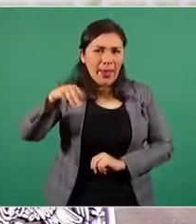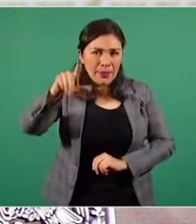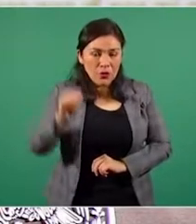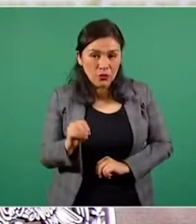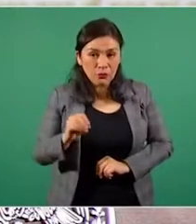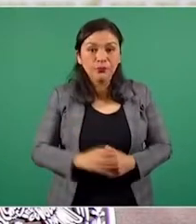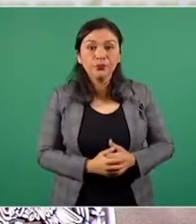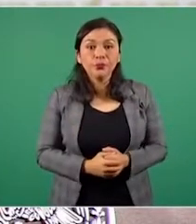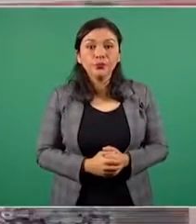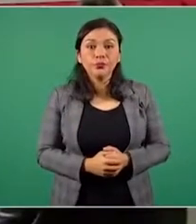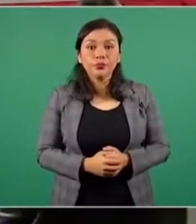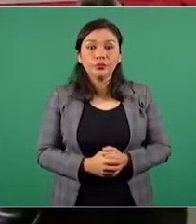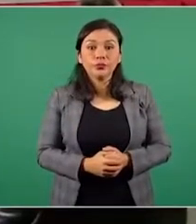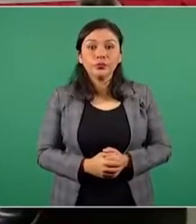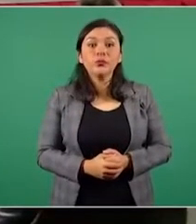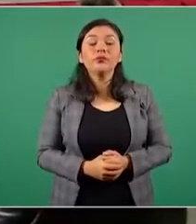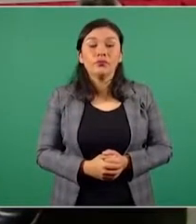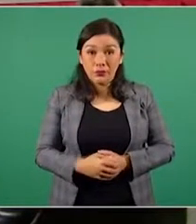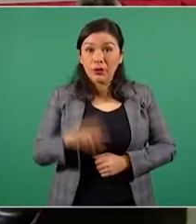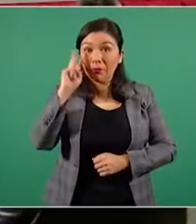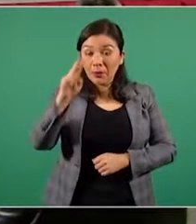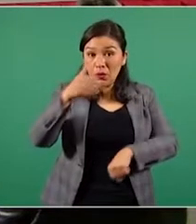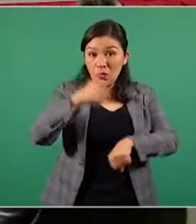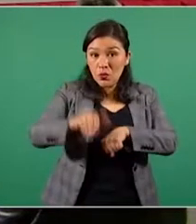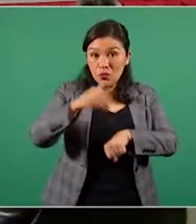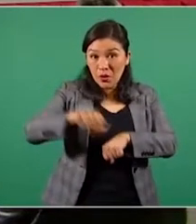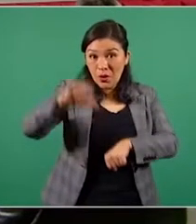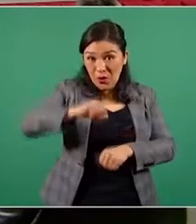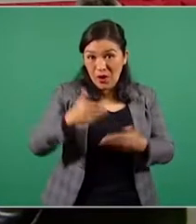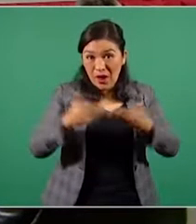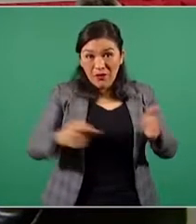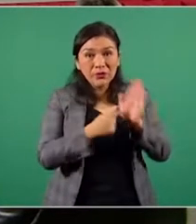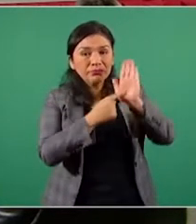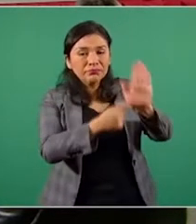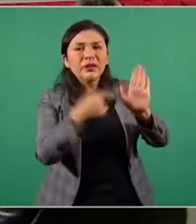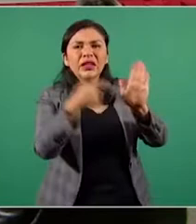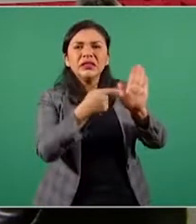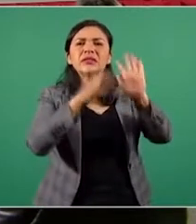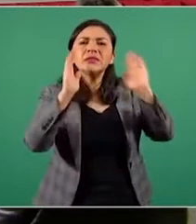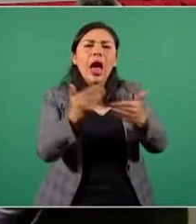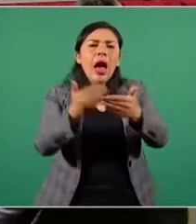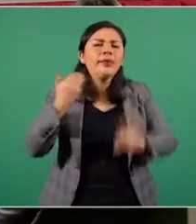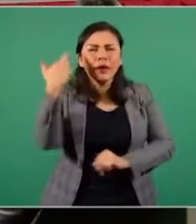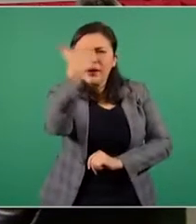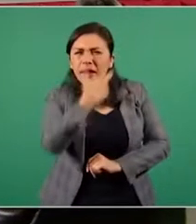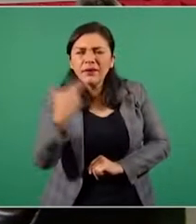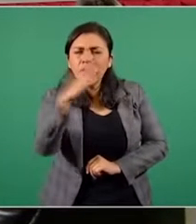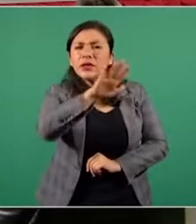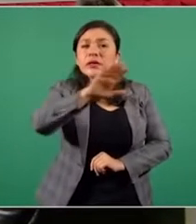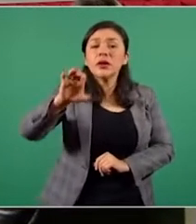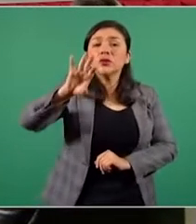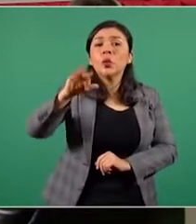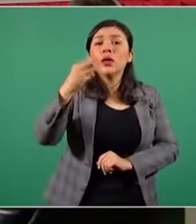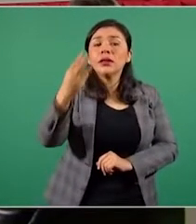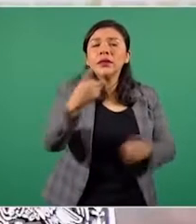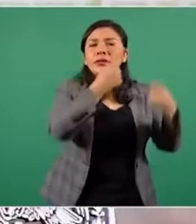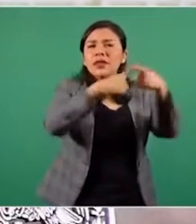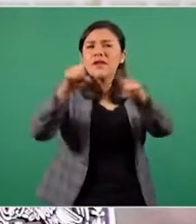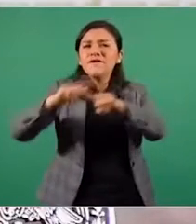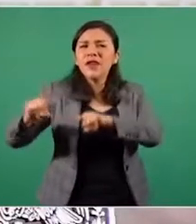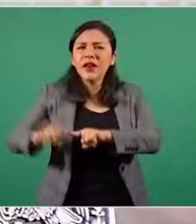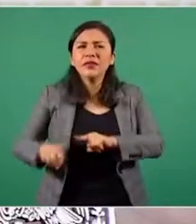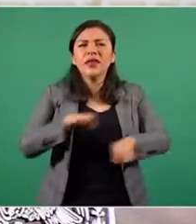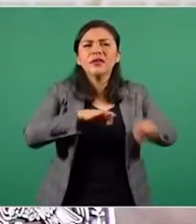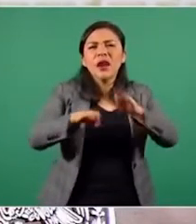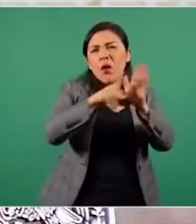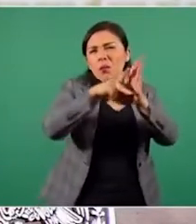Obrador. Las cifras presentadas en este reporte son el resultado de una revisión de 543 medios a nivel